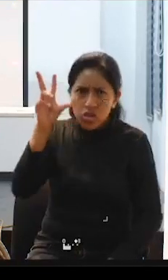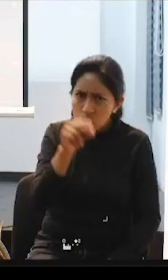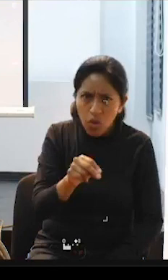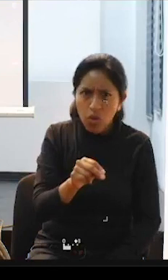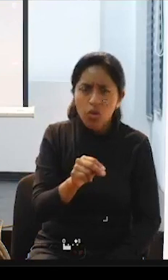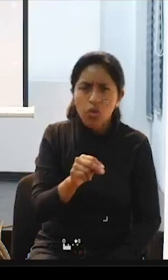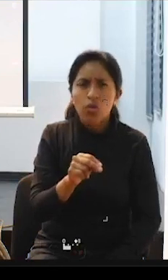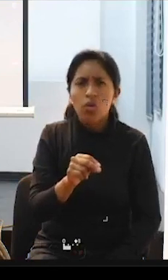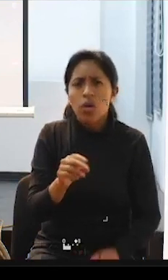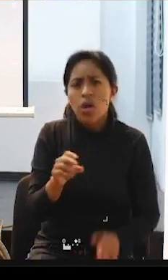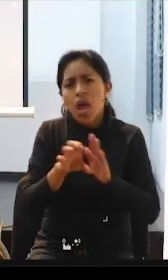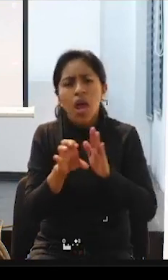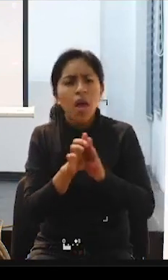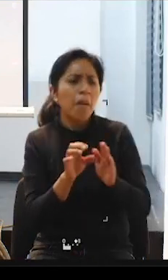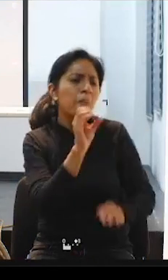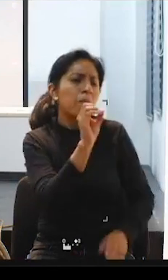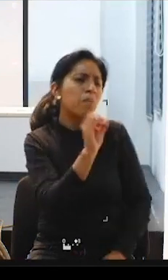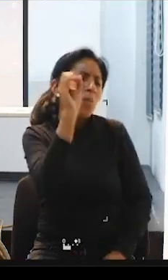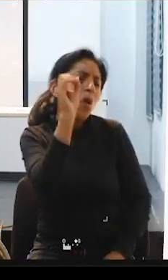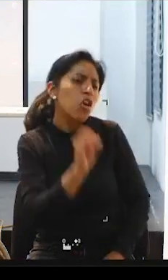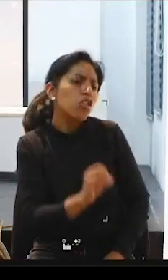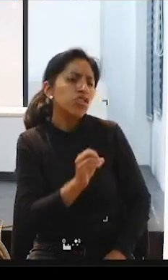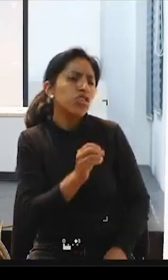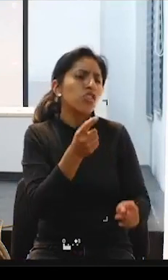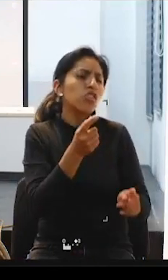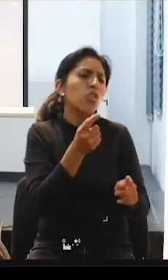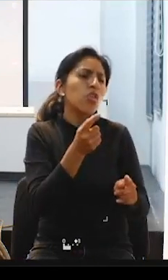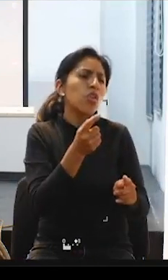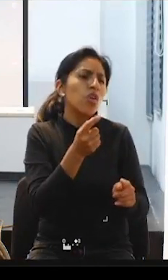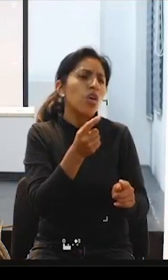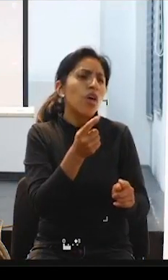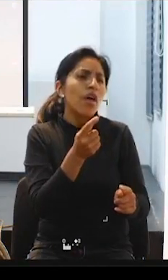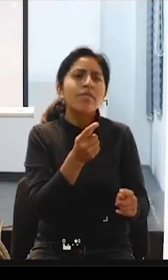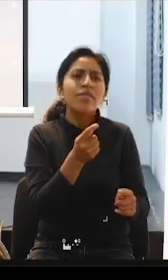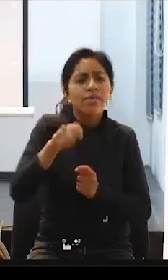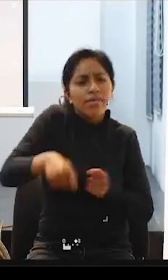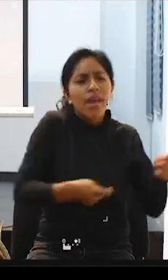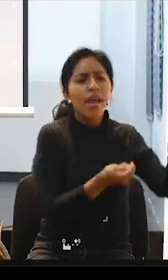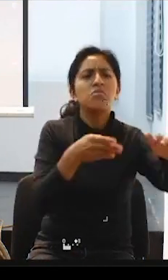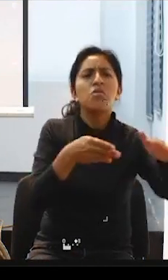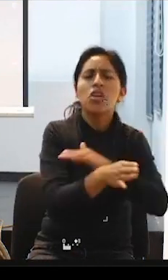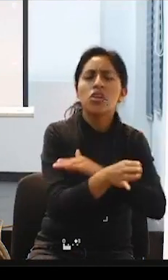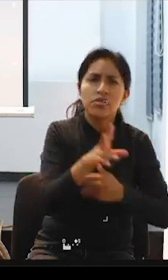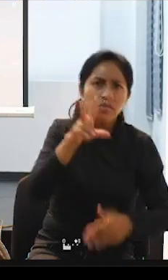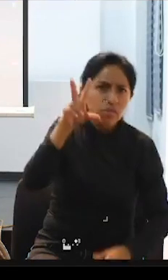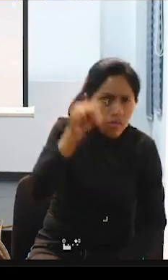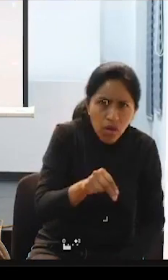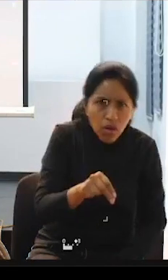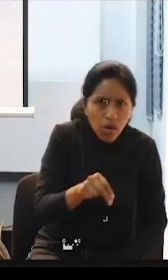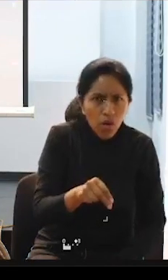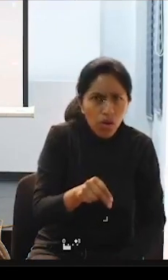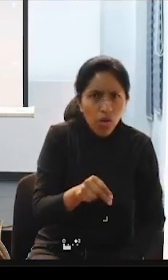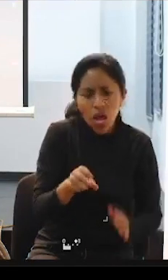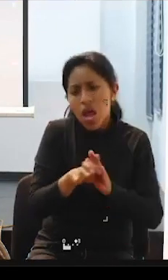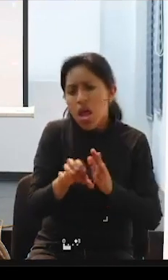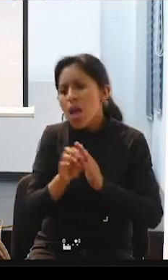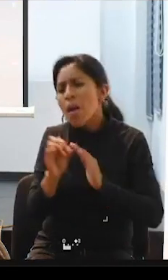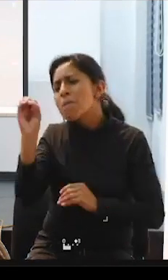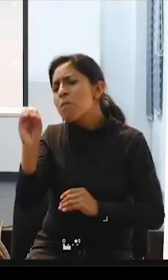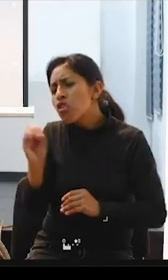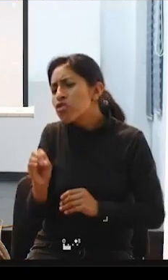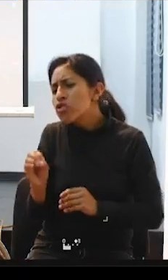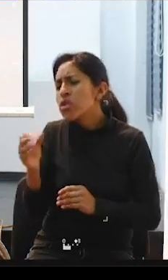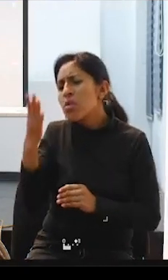no, tanto por ciento de transporte accesible, no, tanto por ciento